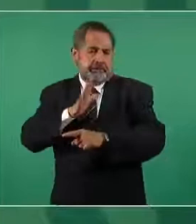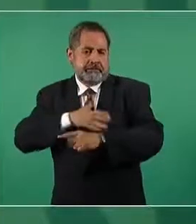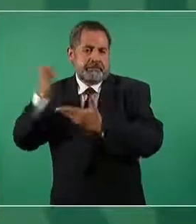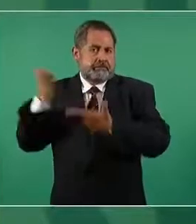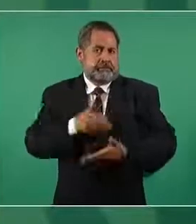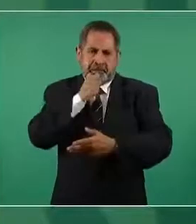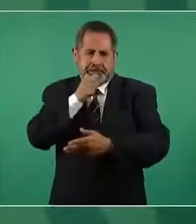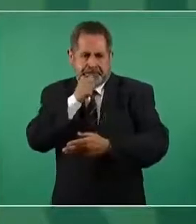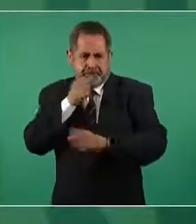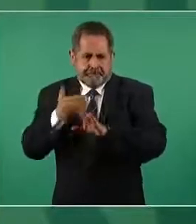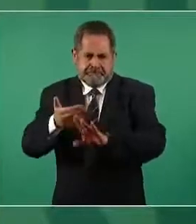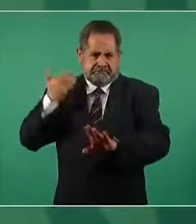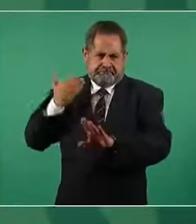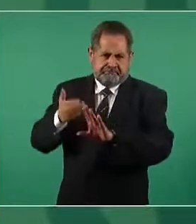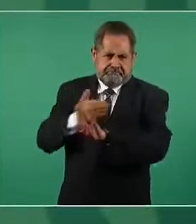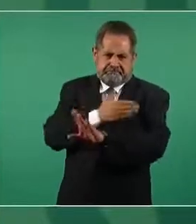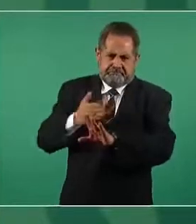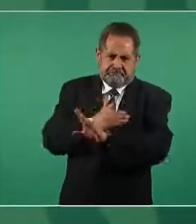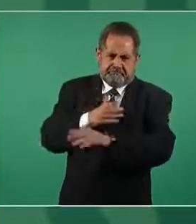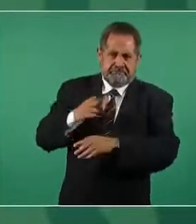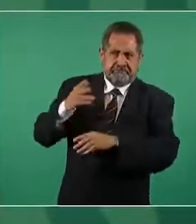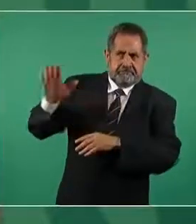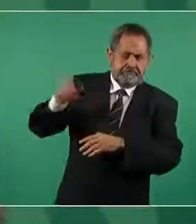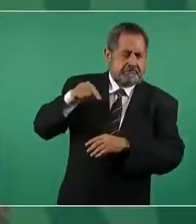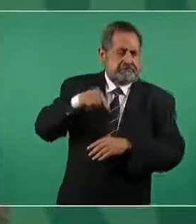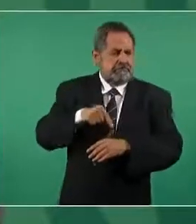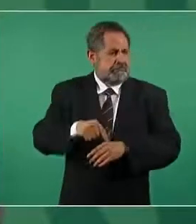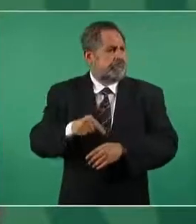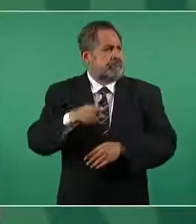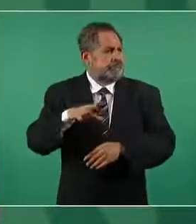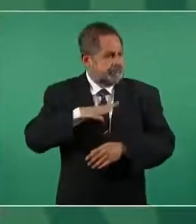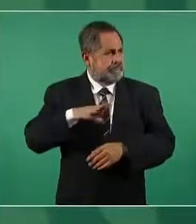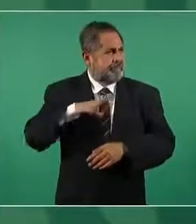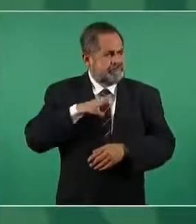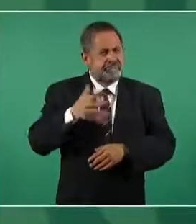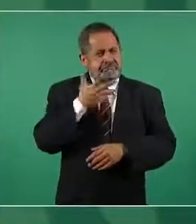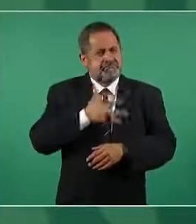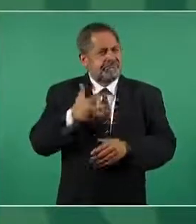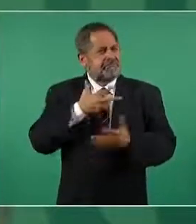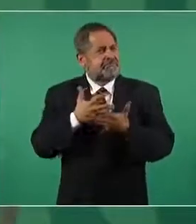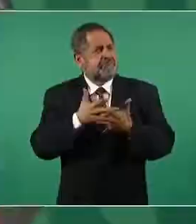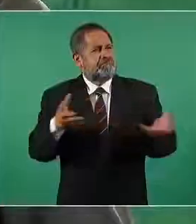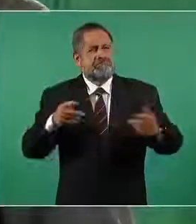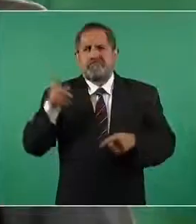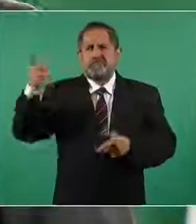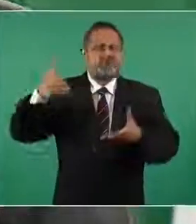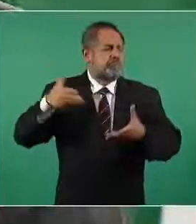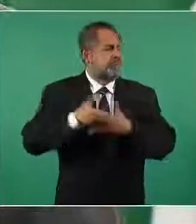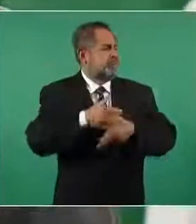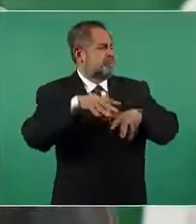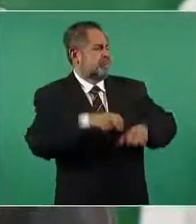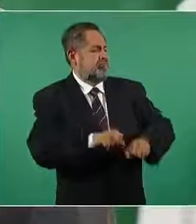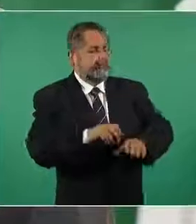llegada de los invasores